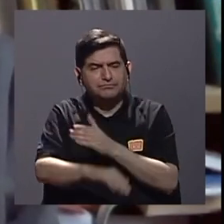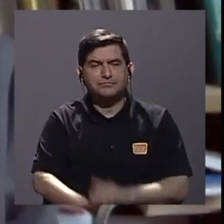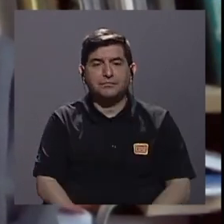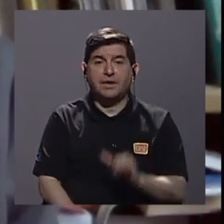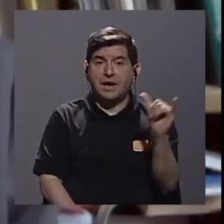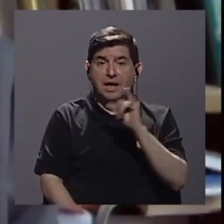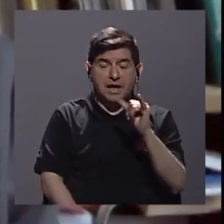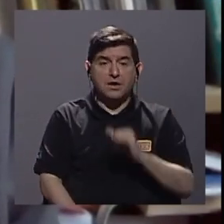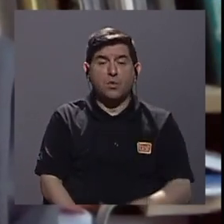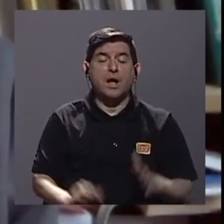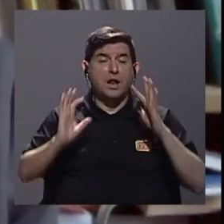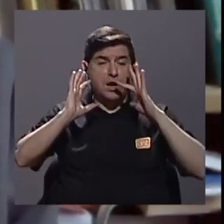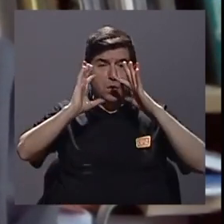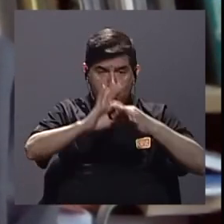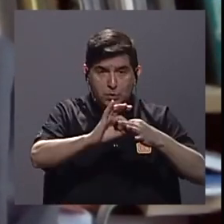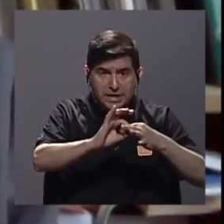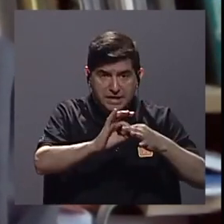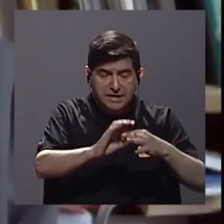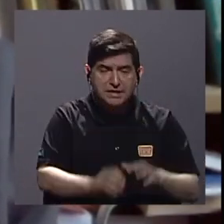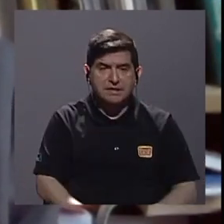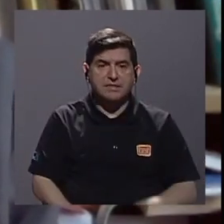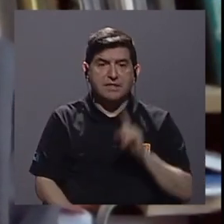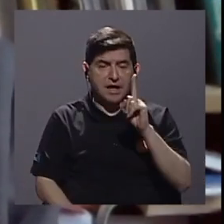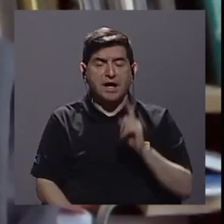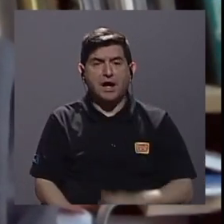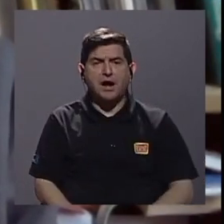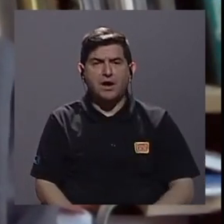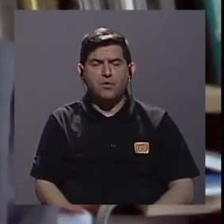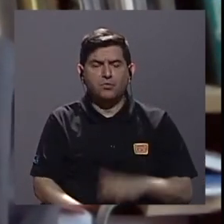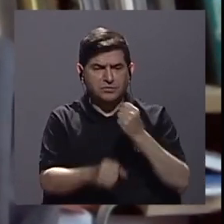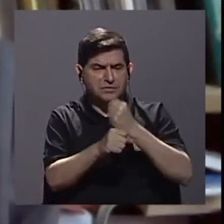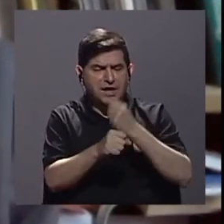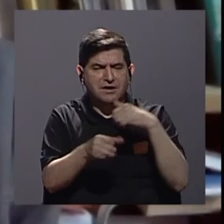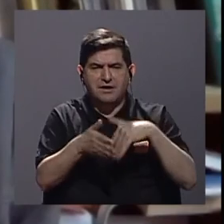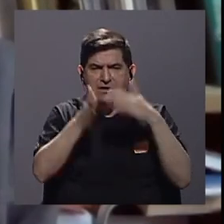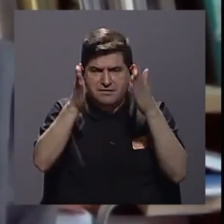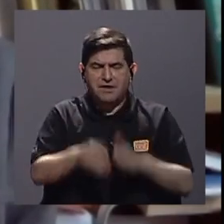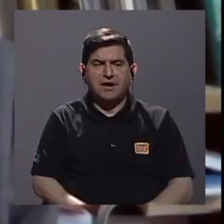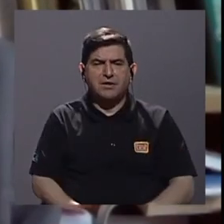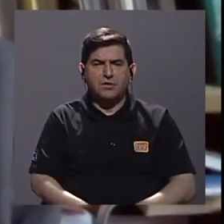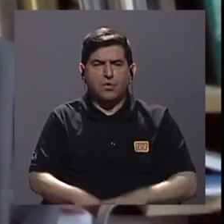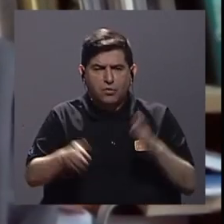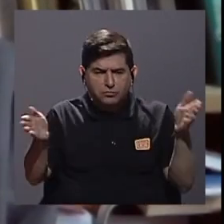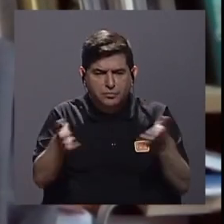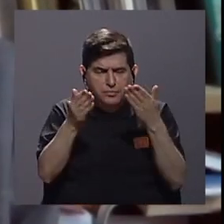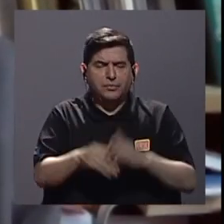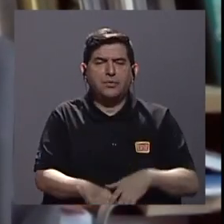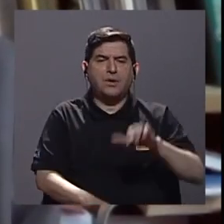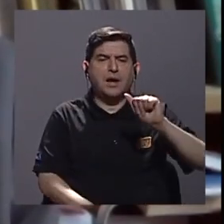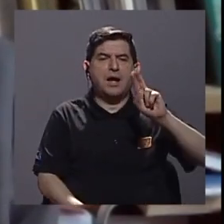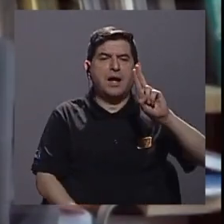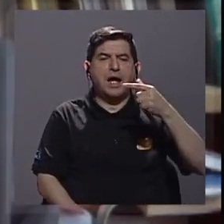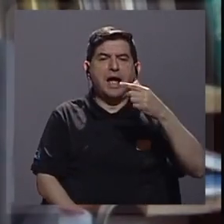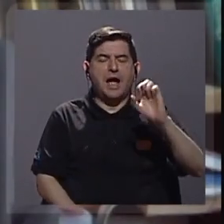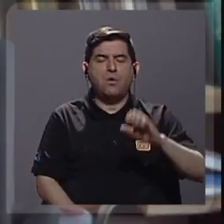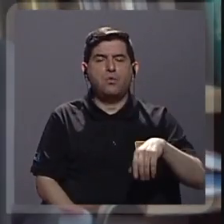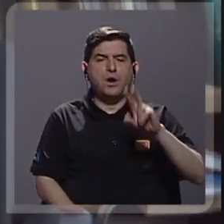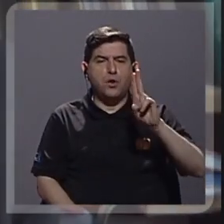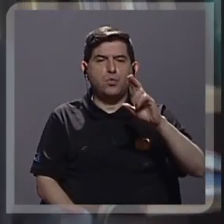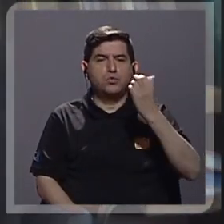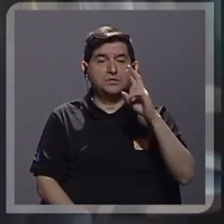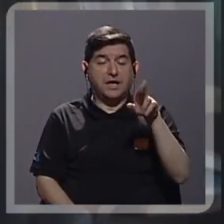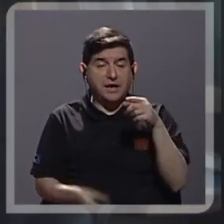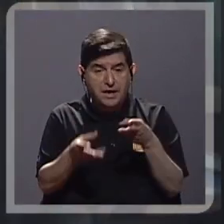que también se liga a un emprendimiento estudiantil apoyado por AUGE por ejemplo de la UCR que maravilla ellos están